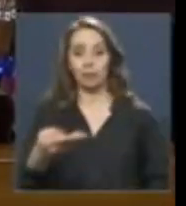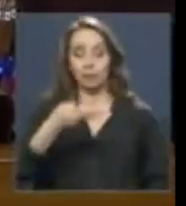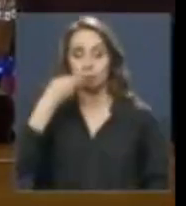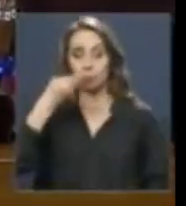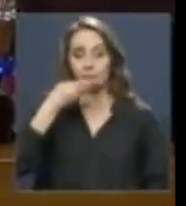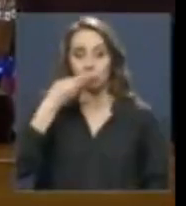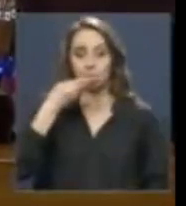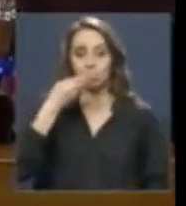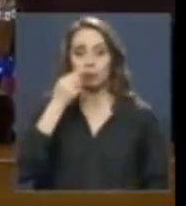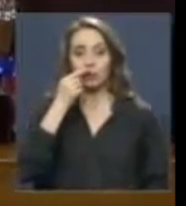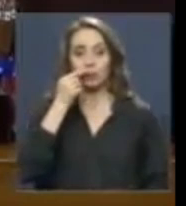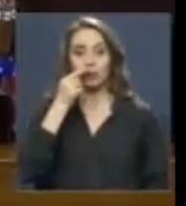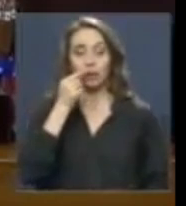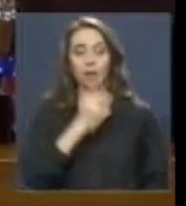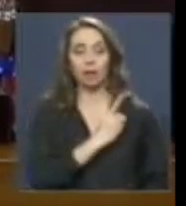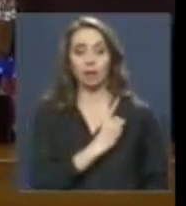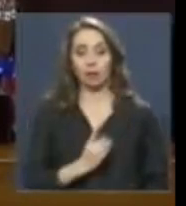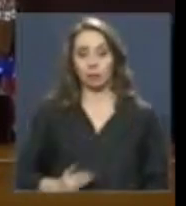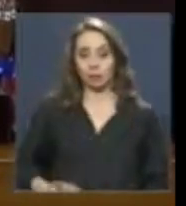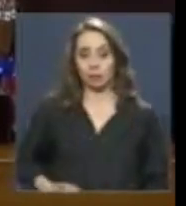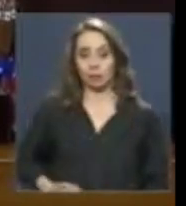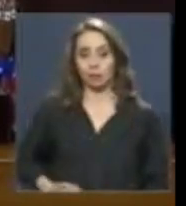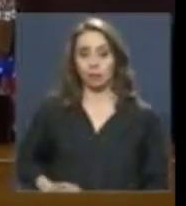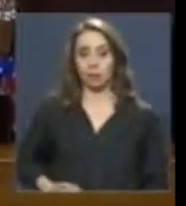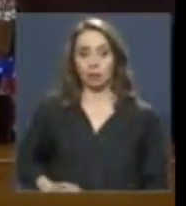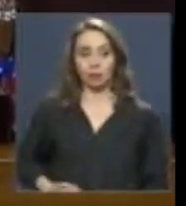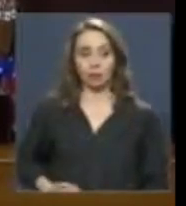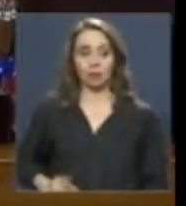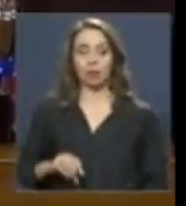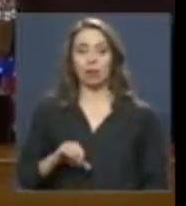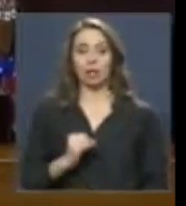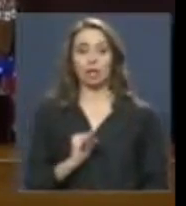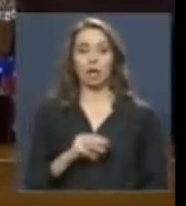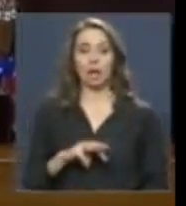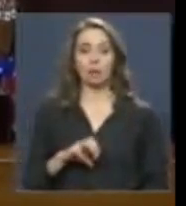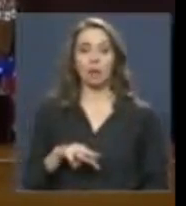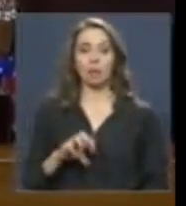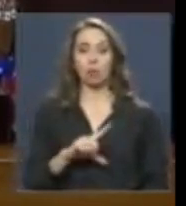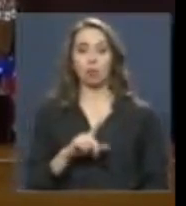palabra al honorable diputado, don Jaime Mule.